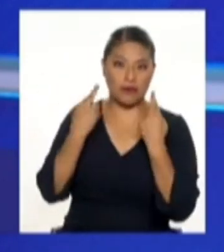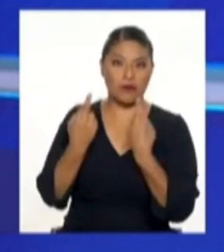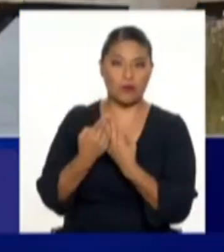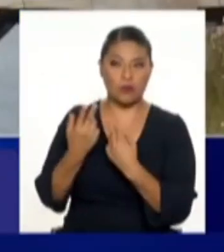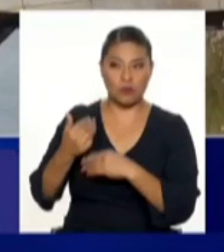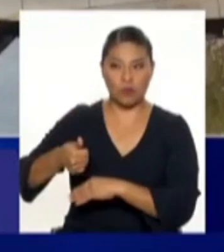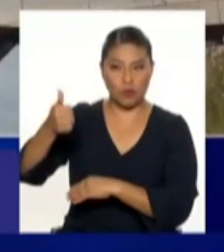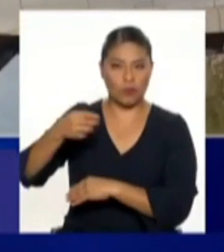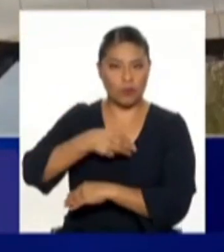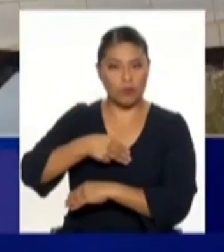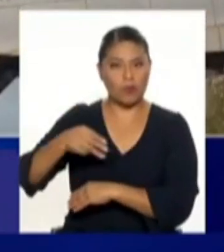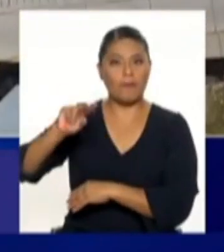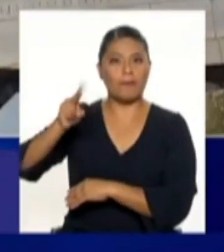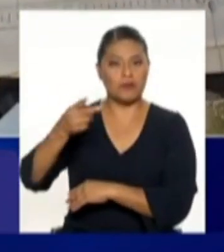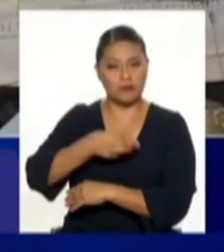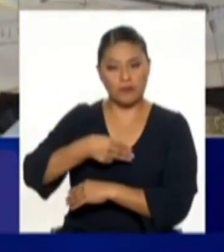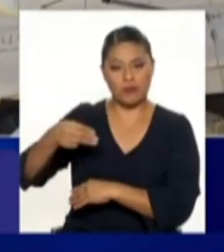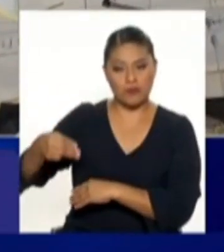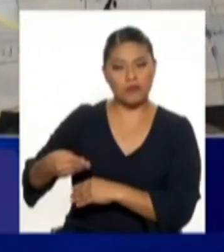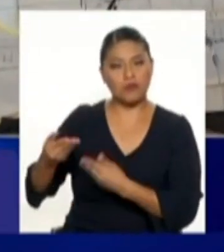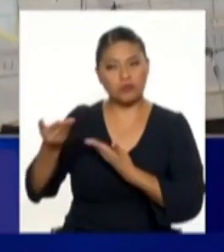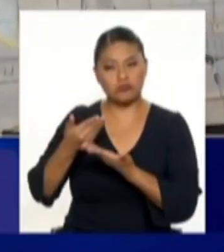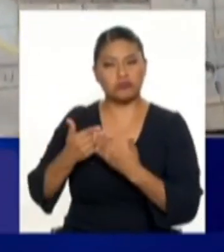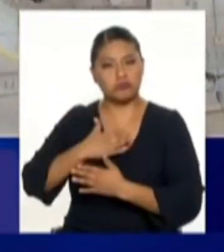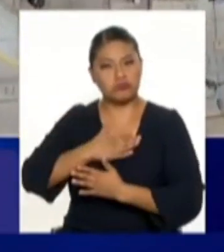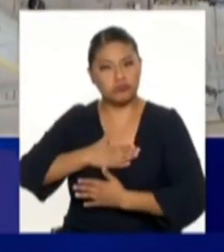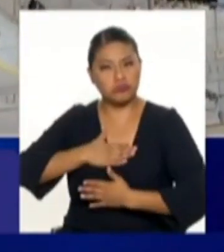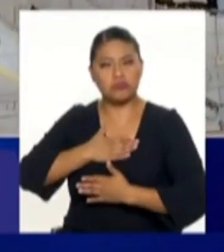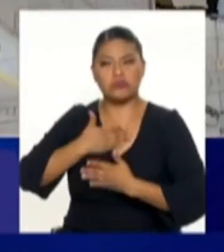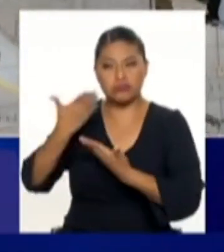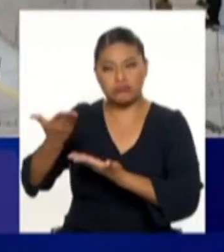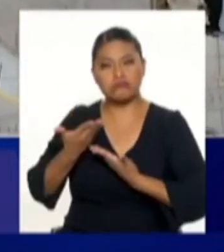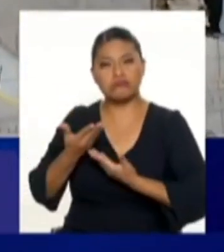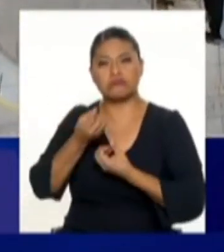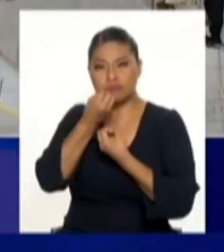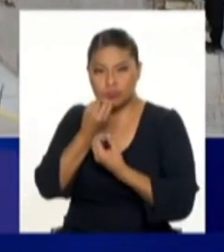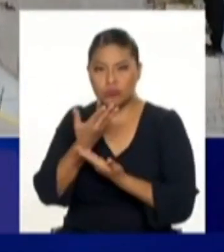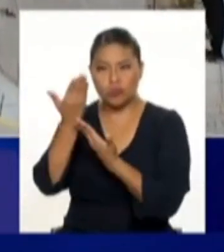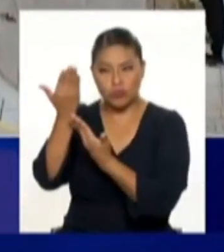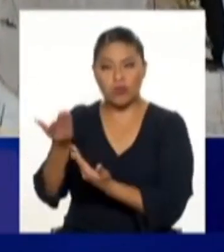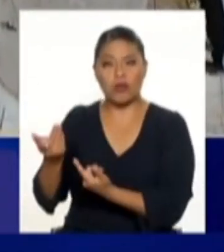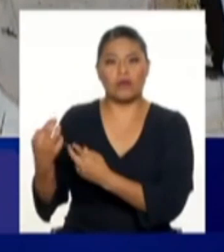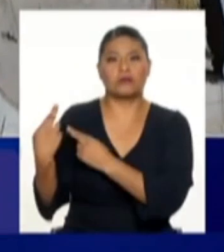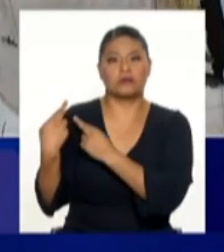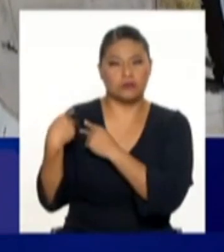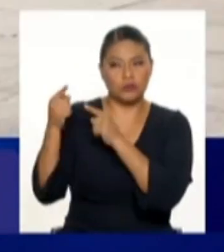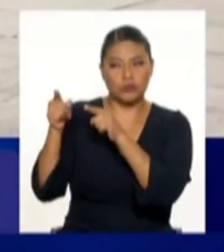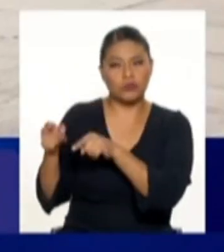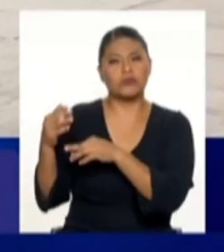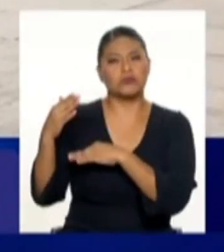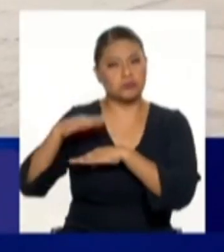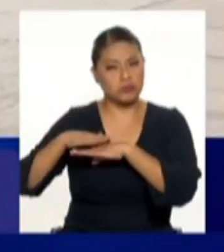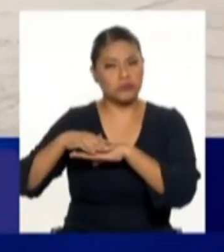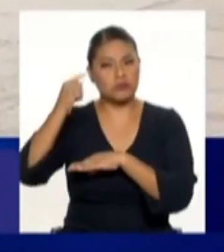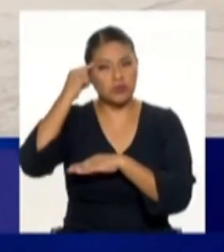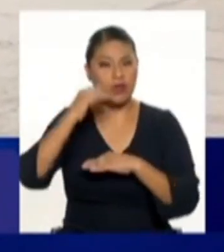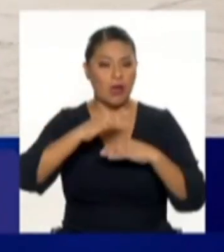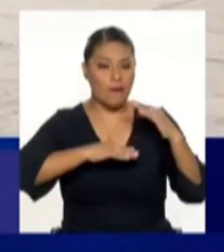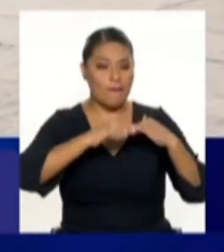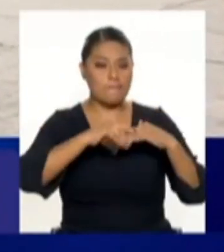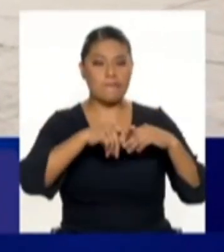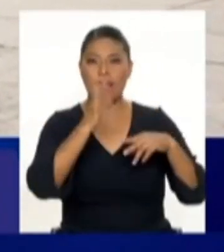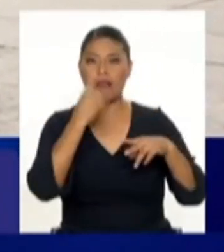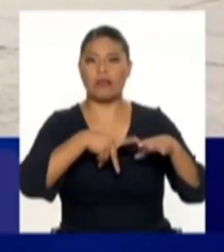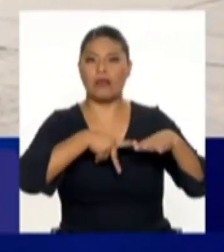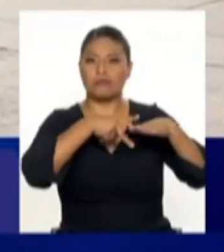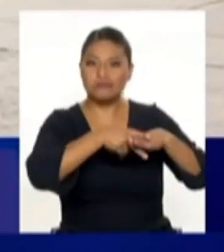Gobernanza, muy amable el doctor y la verdad que me voy muy satisfecho porque ha asumido una responsabilidad respecto a las obras que no han sido